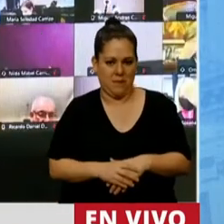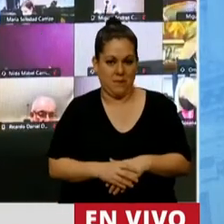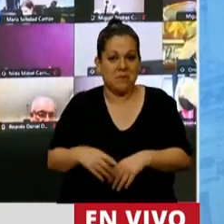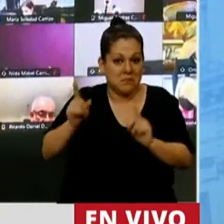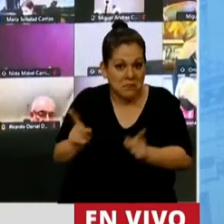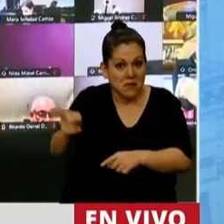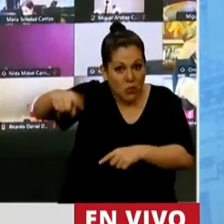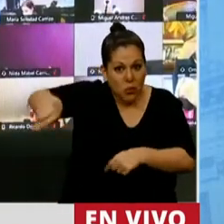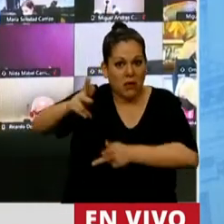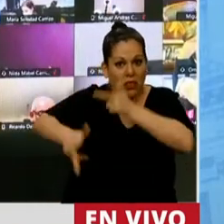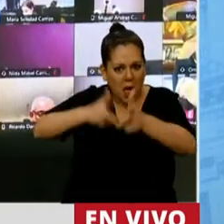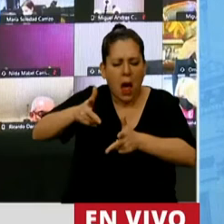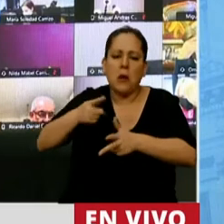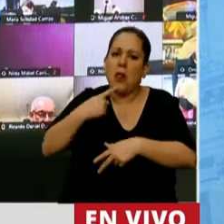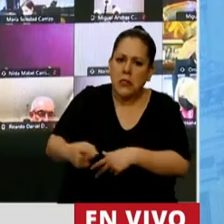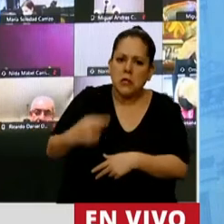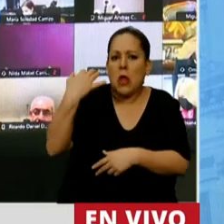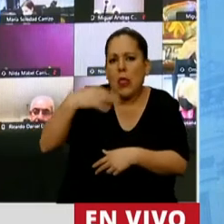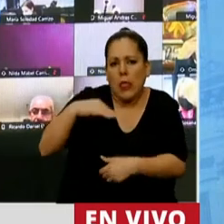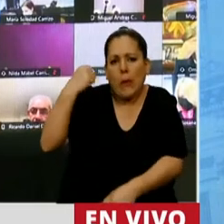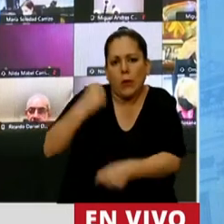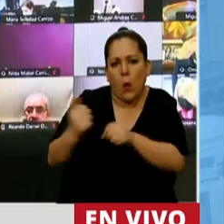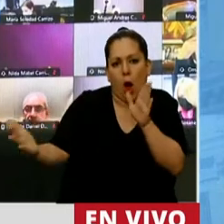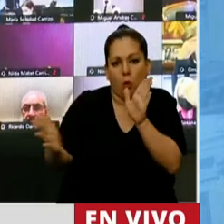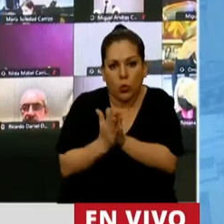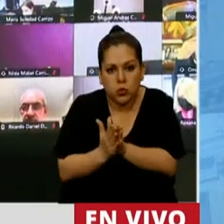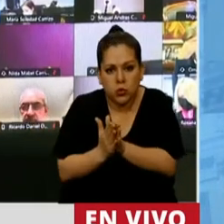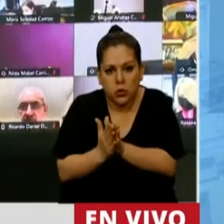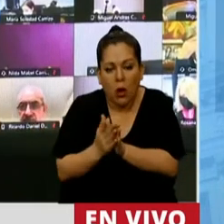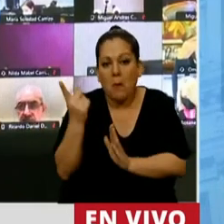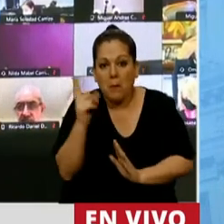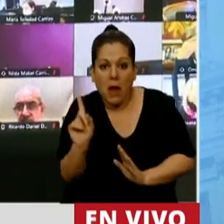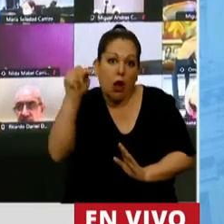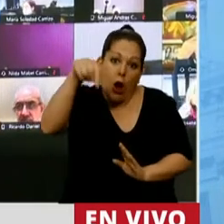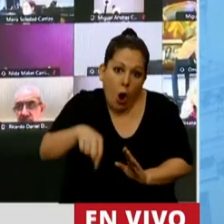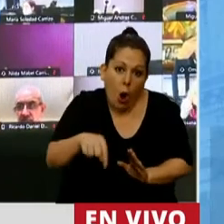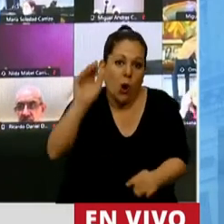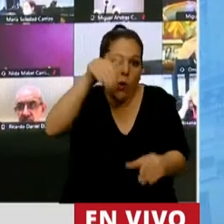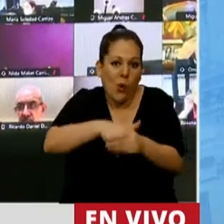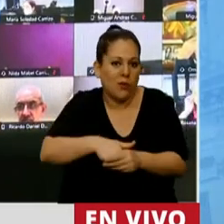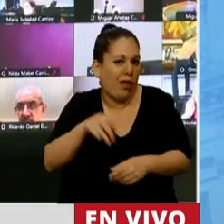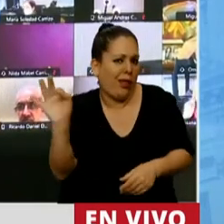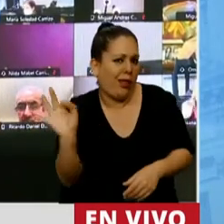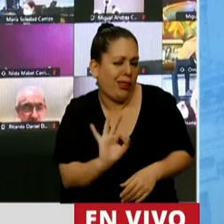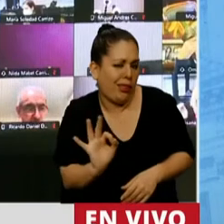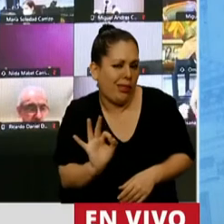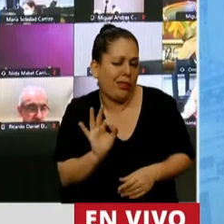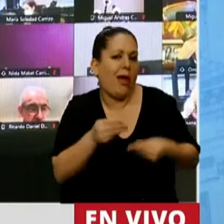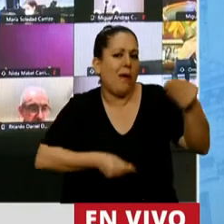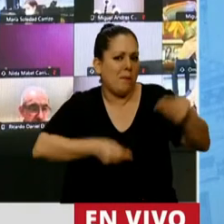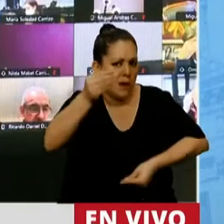Hablan de trabajar en conjunto, pero se van a abstener de aprobar un